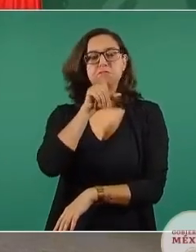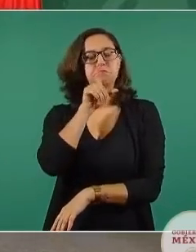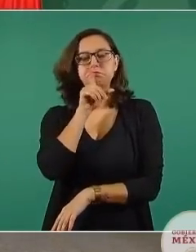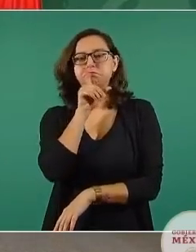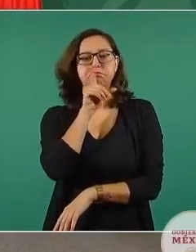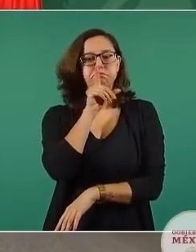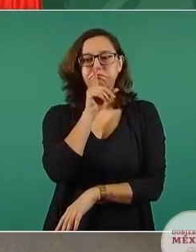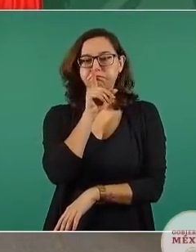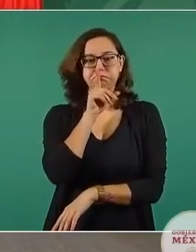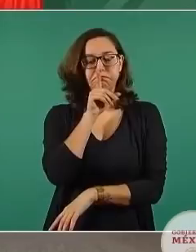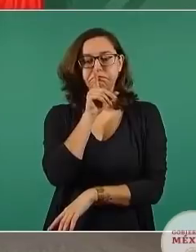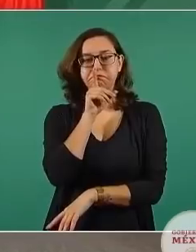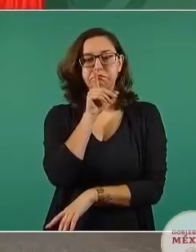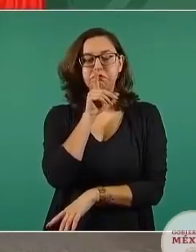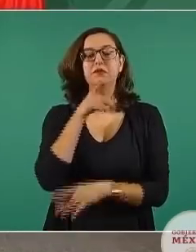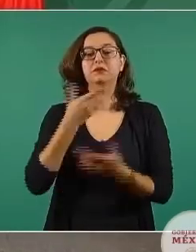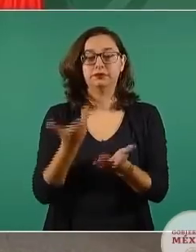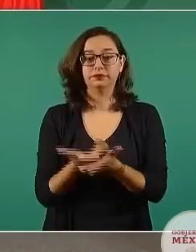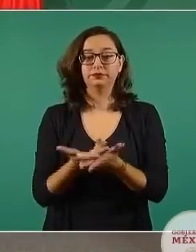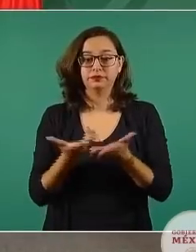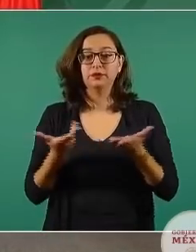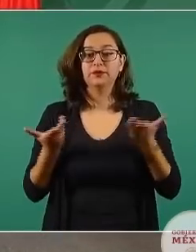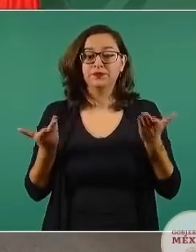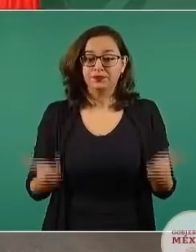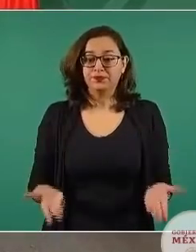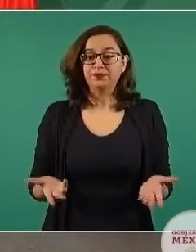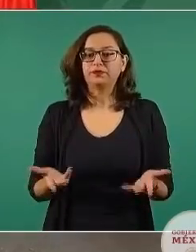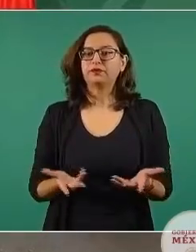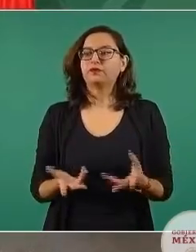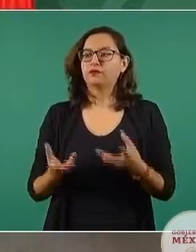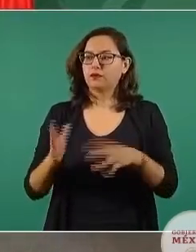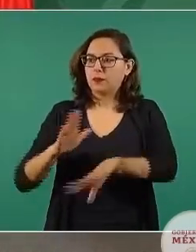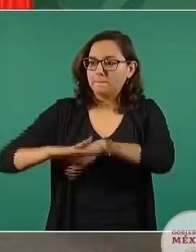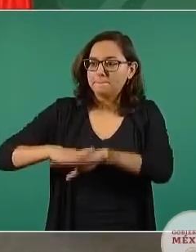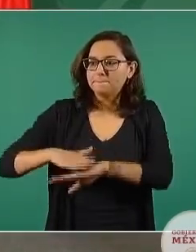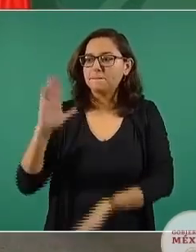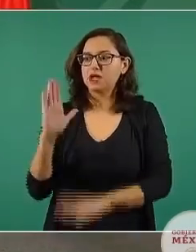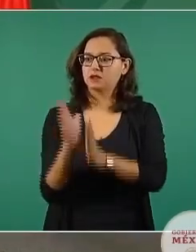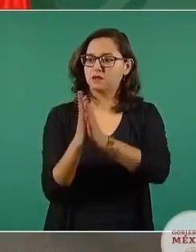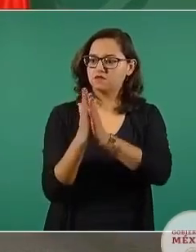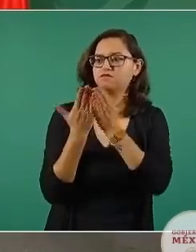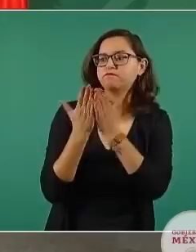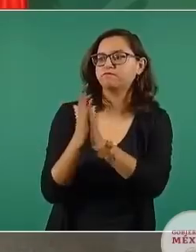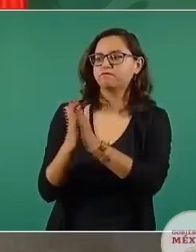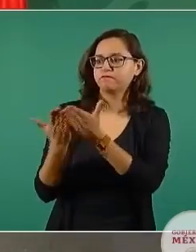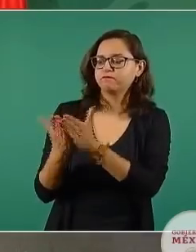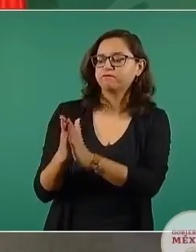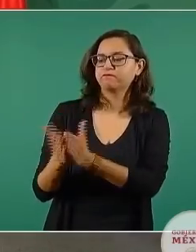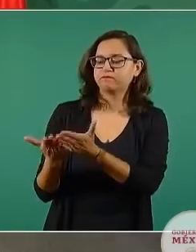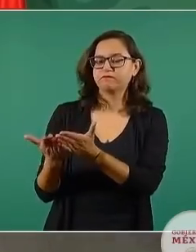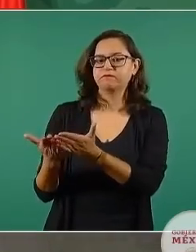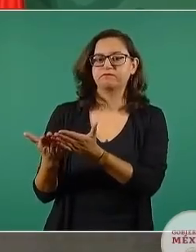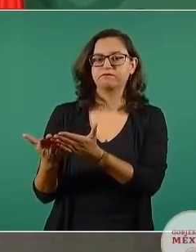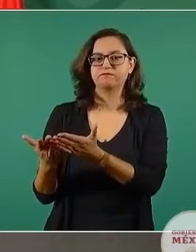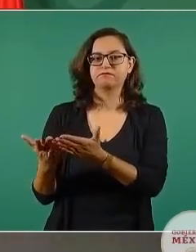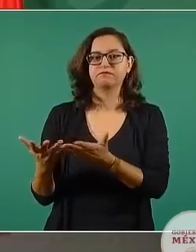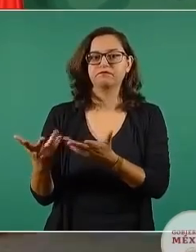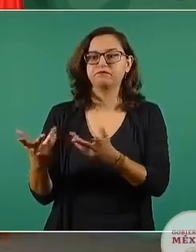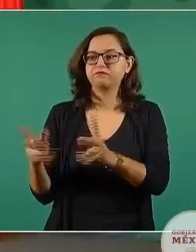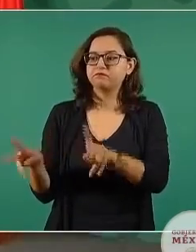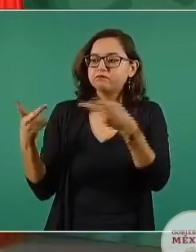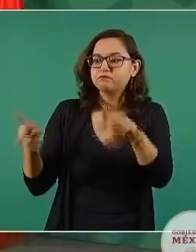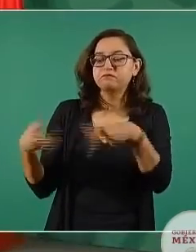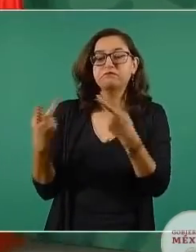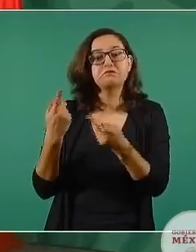editado libros que se venden a